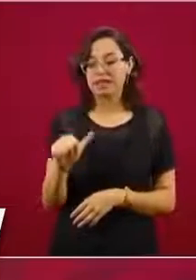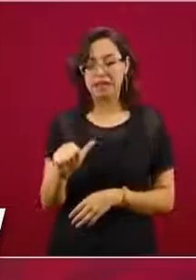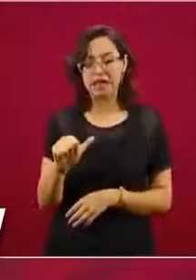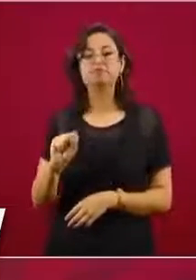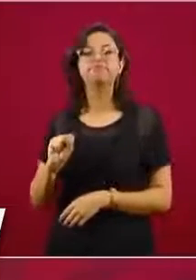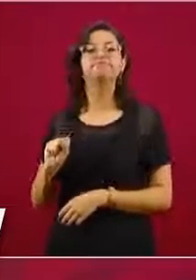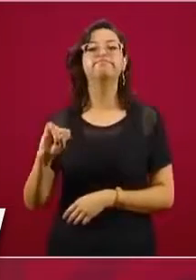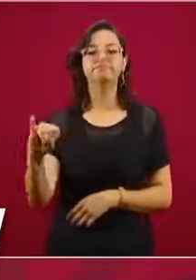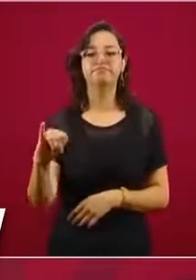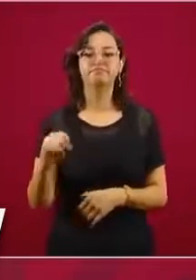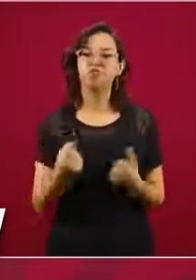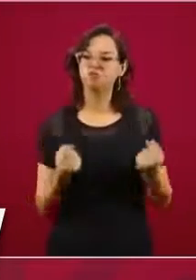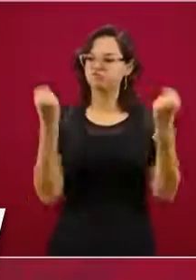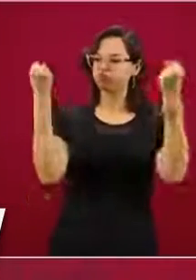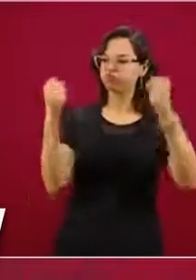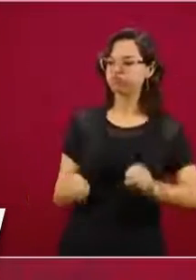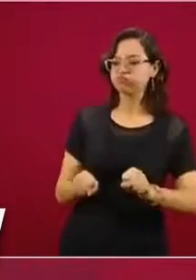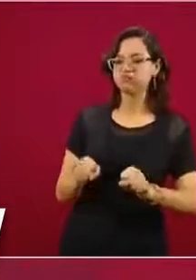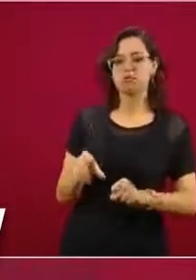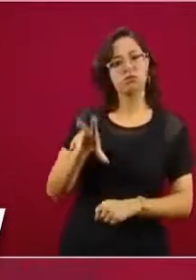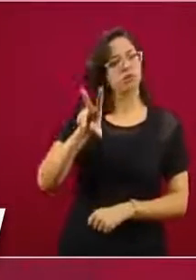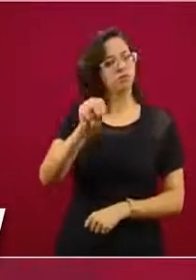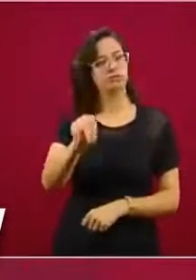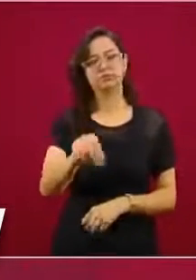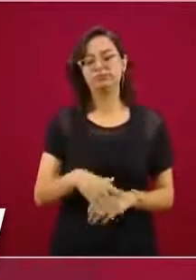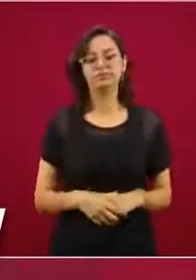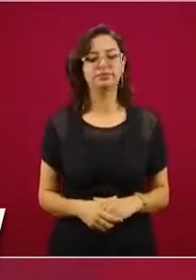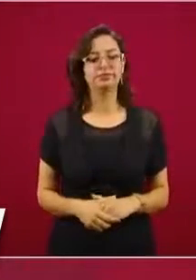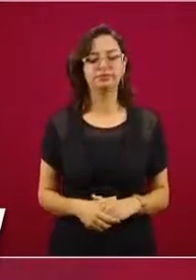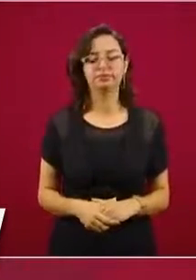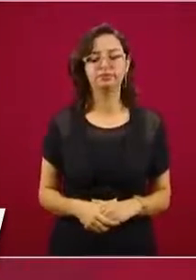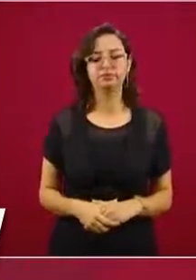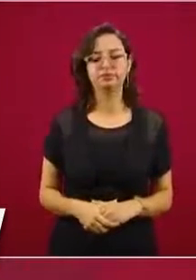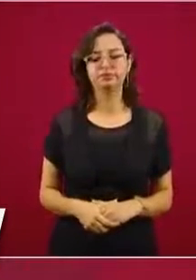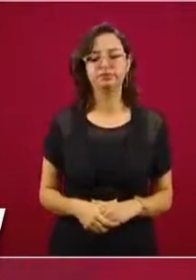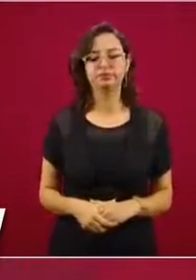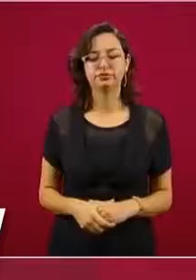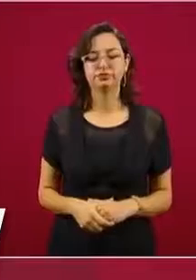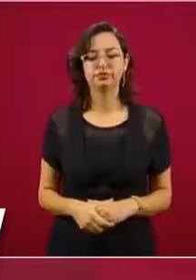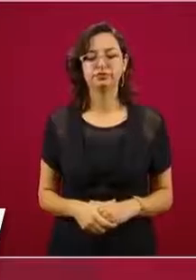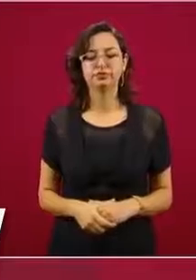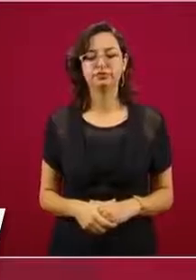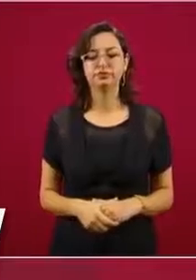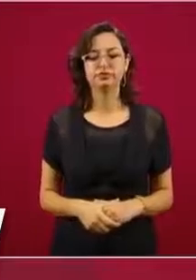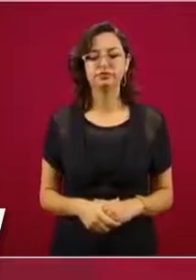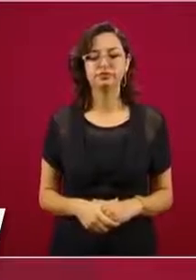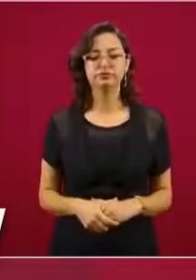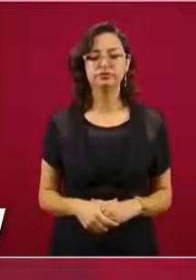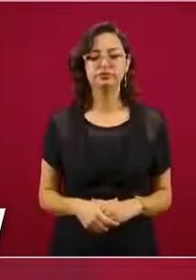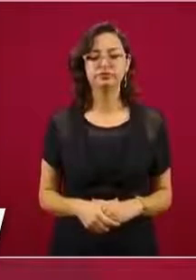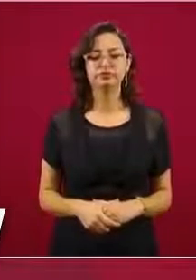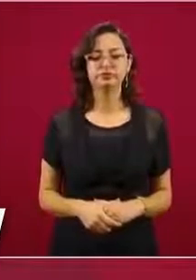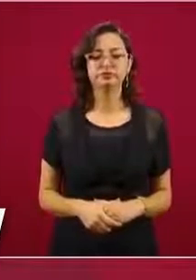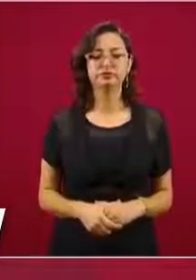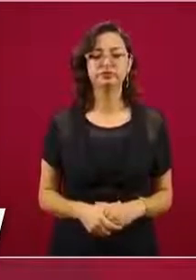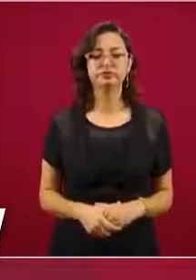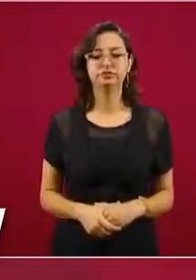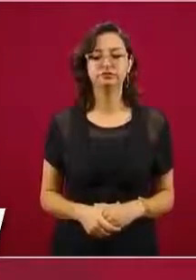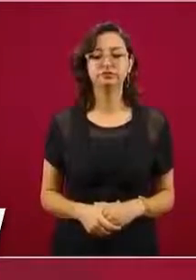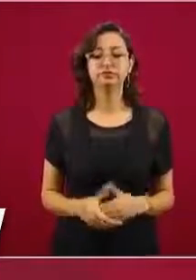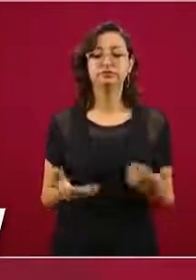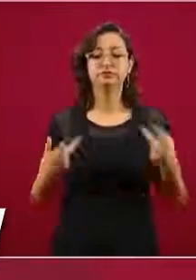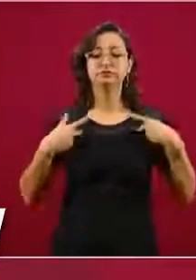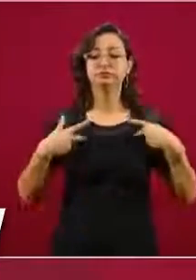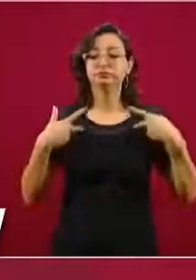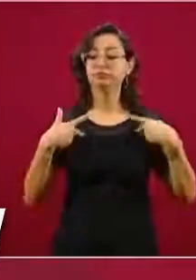porque es mucho